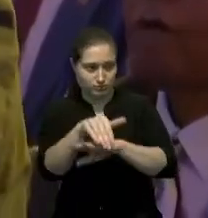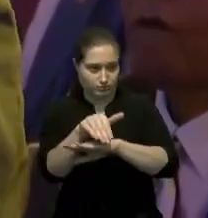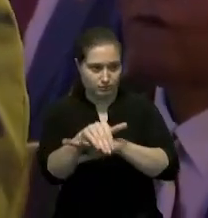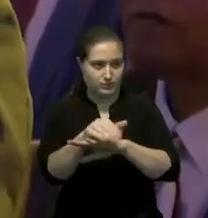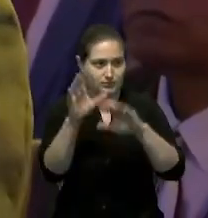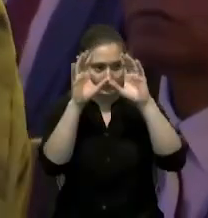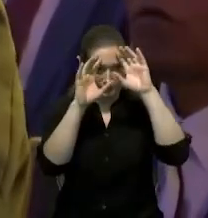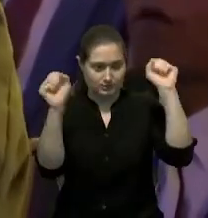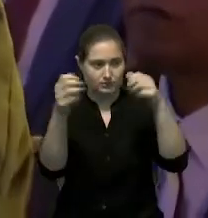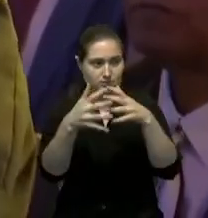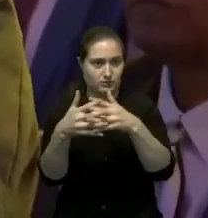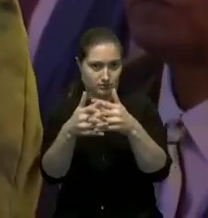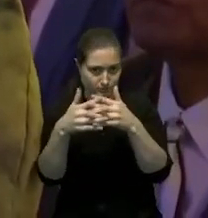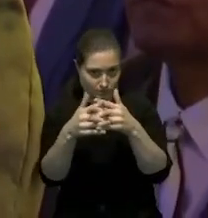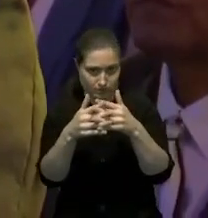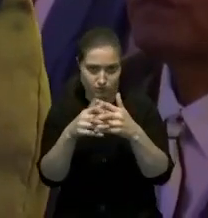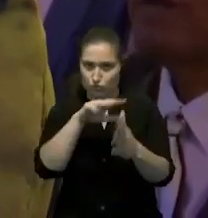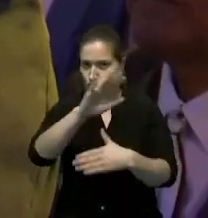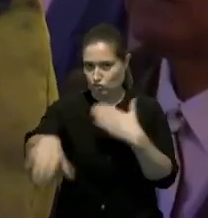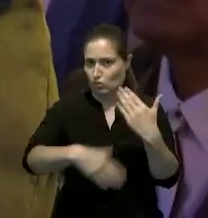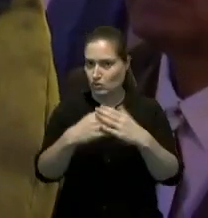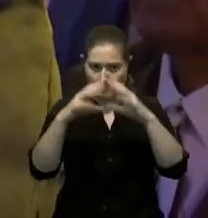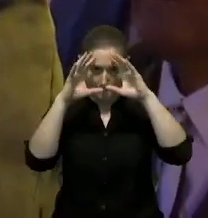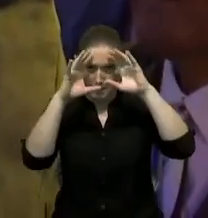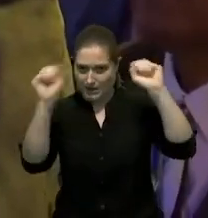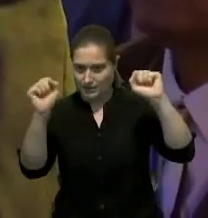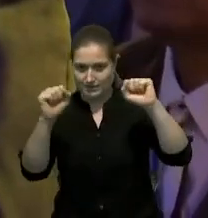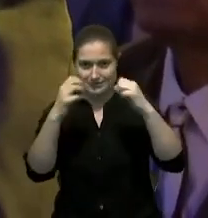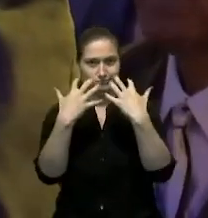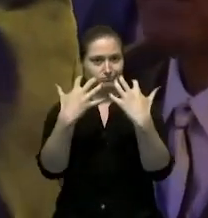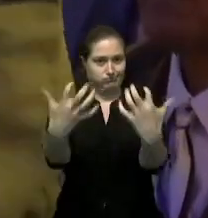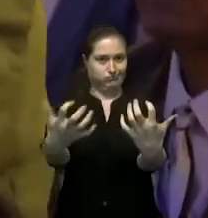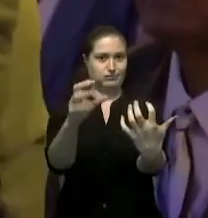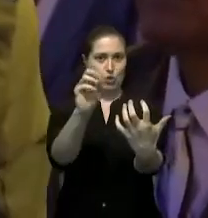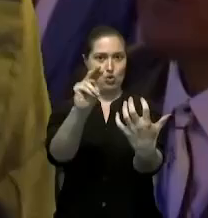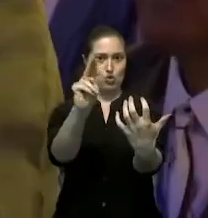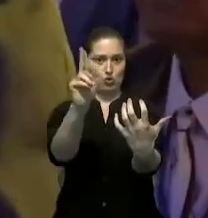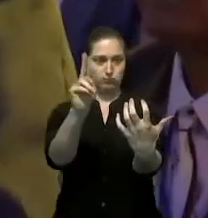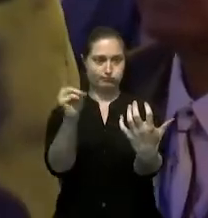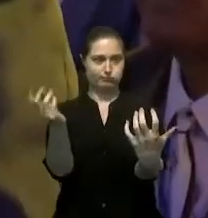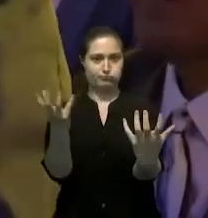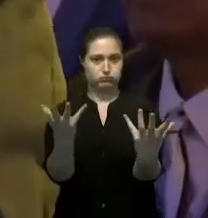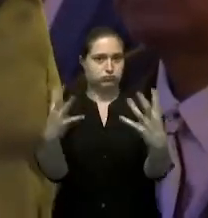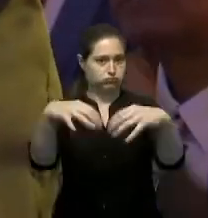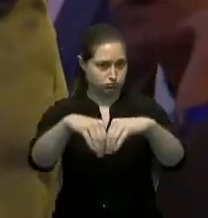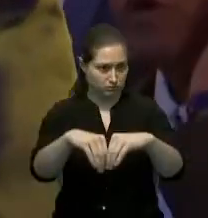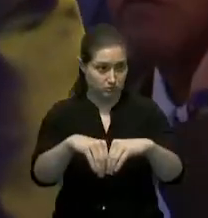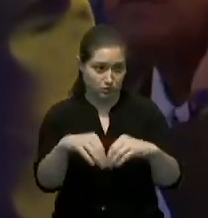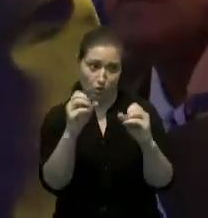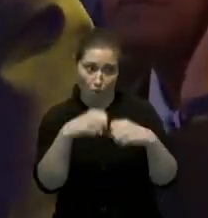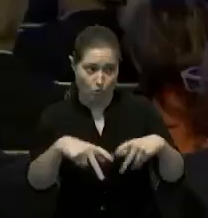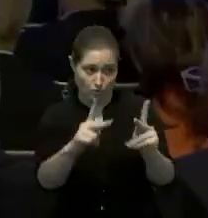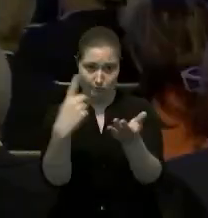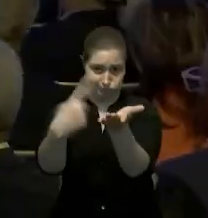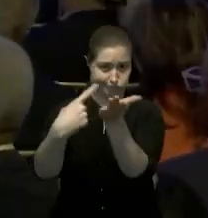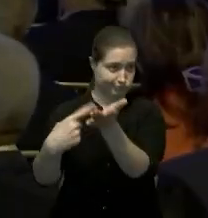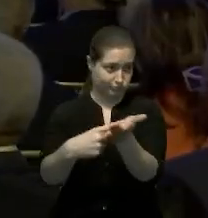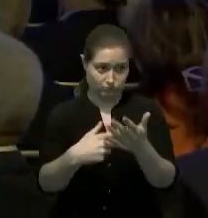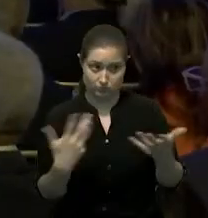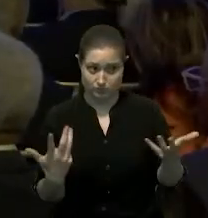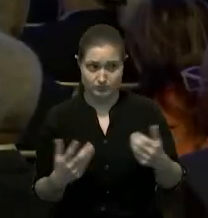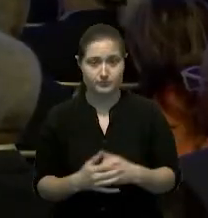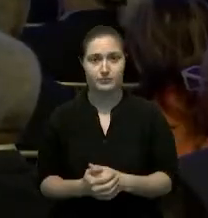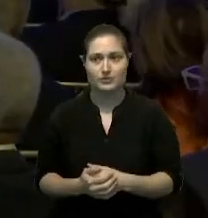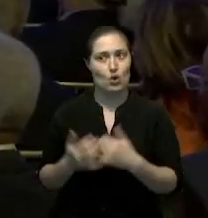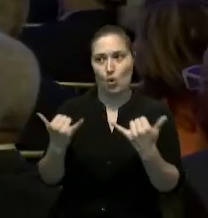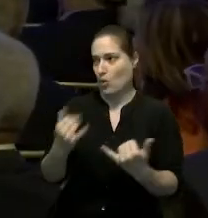a todos los presidentes que están en la asamblea de las naciones unidas y pudiera haber una oportunidad muchas gracias hoy